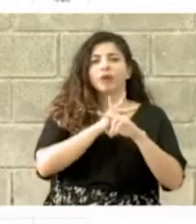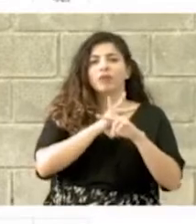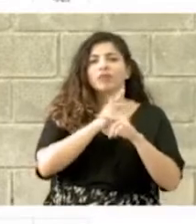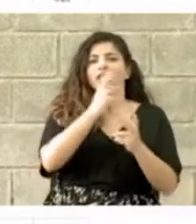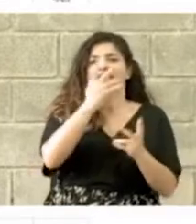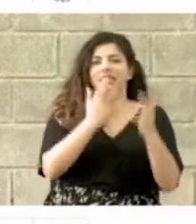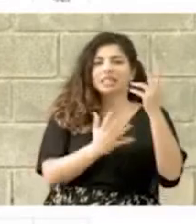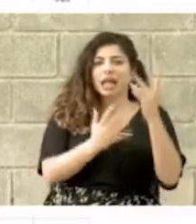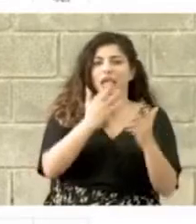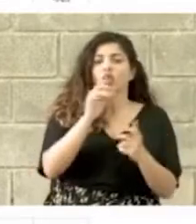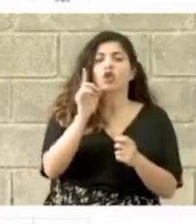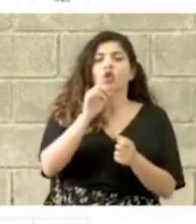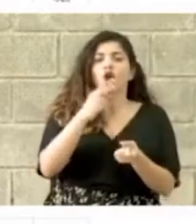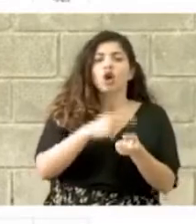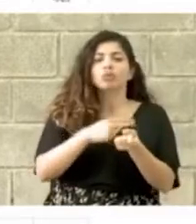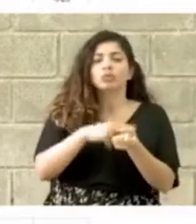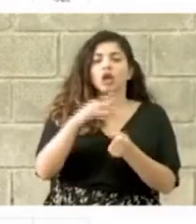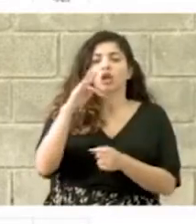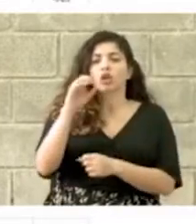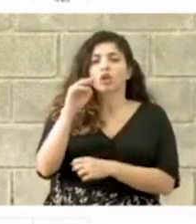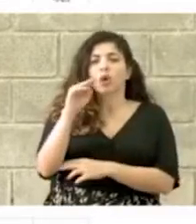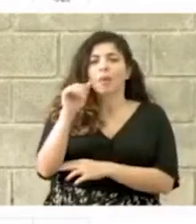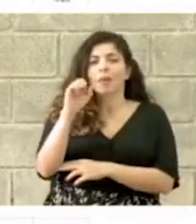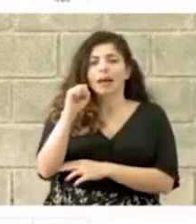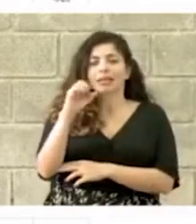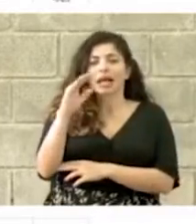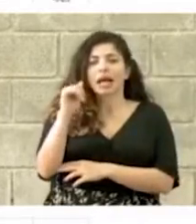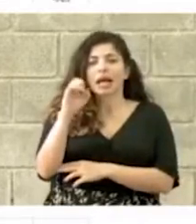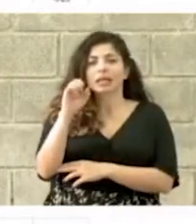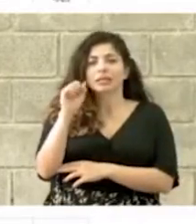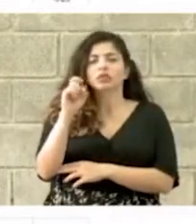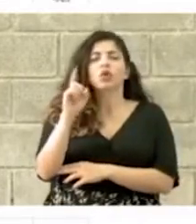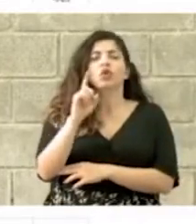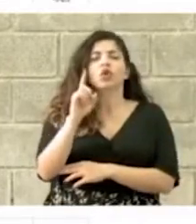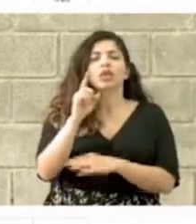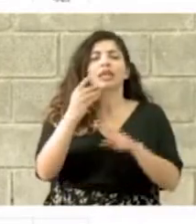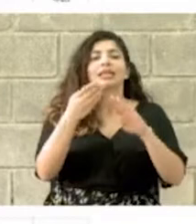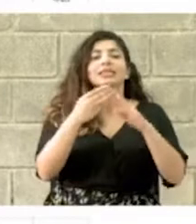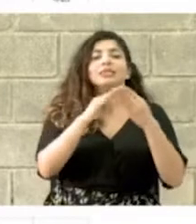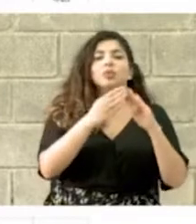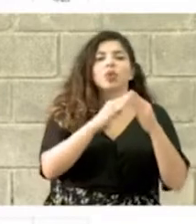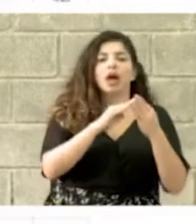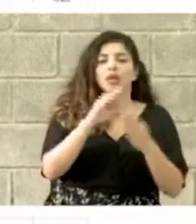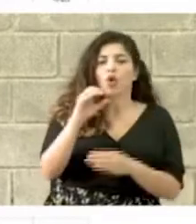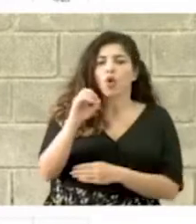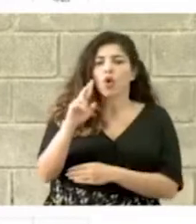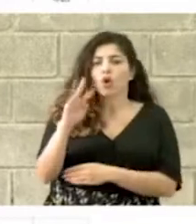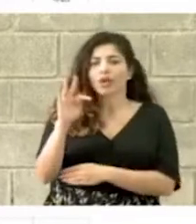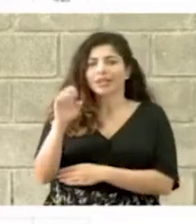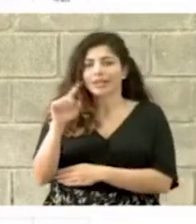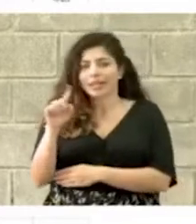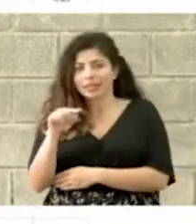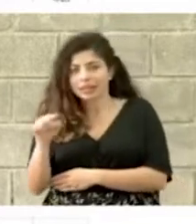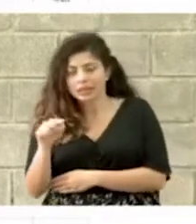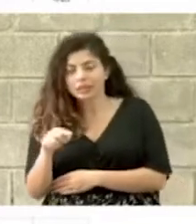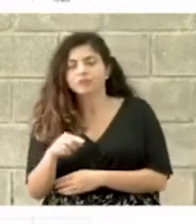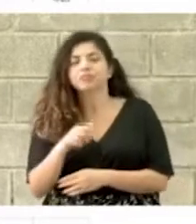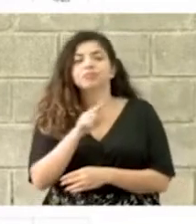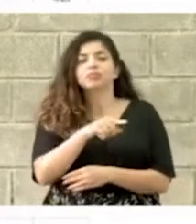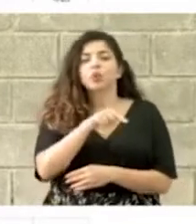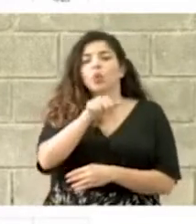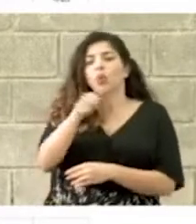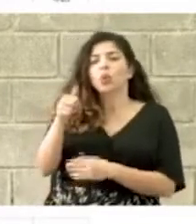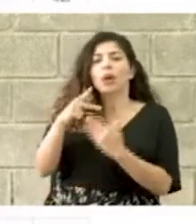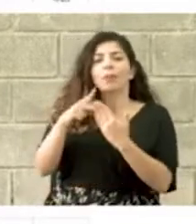hospital Dr. Tomás Casas de Ciudad Cortés. Está el